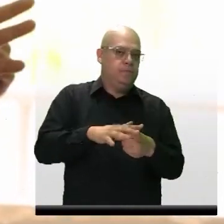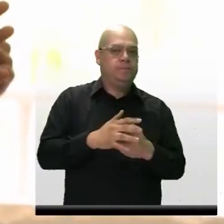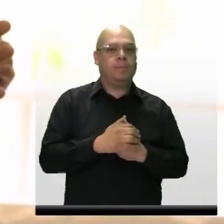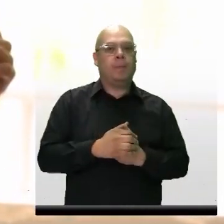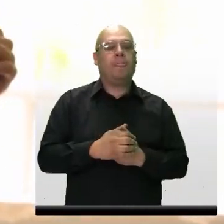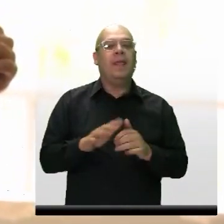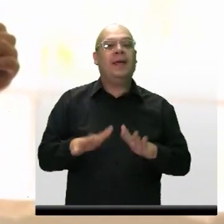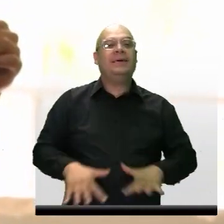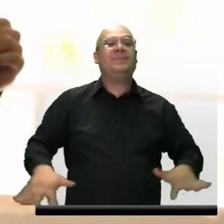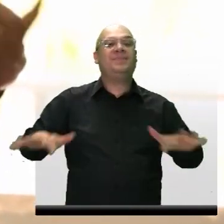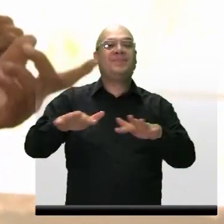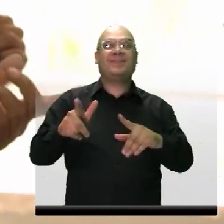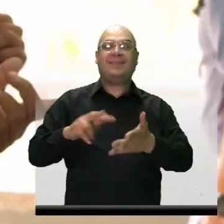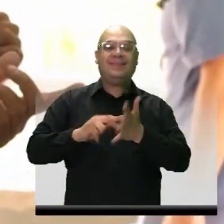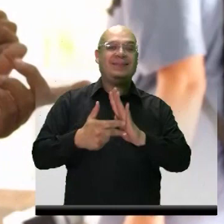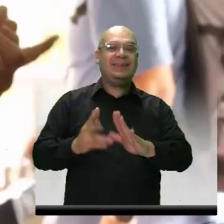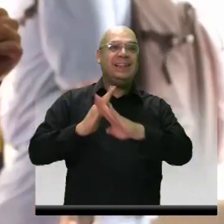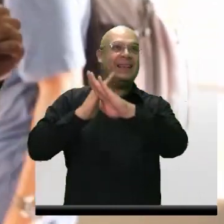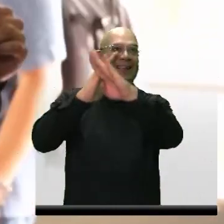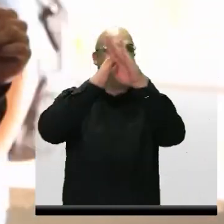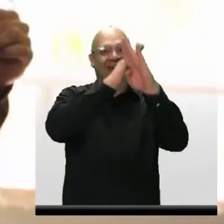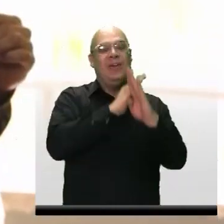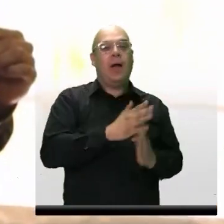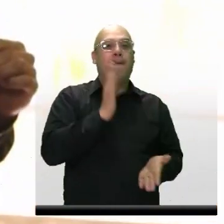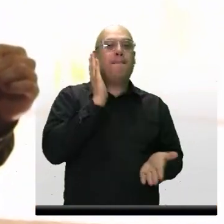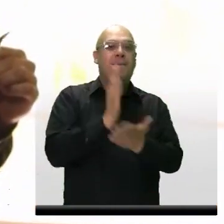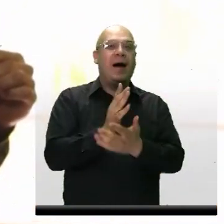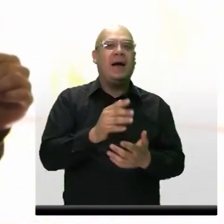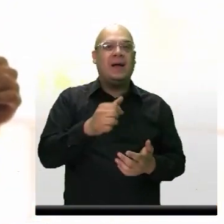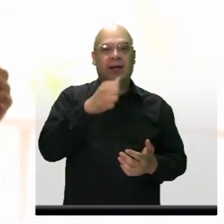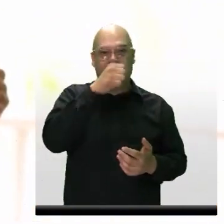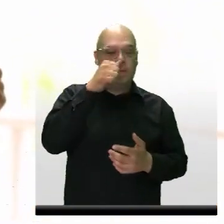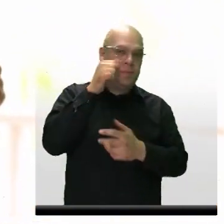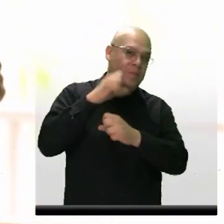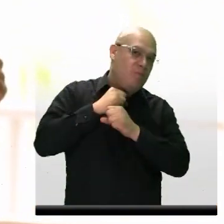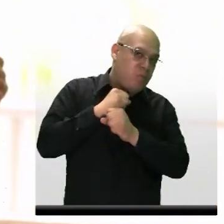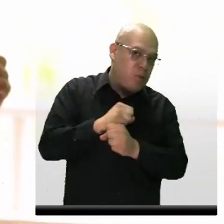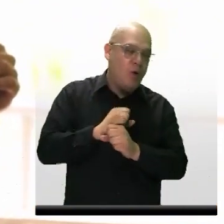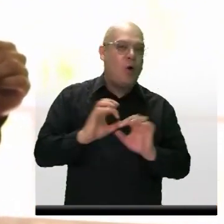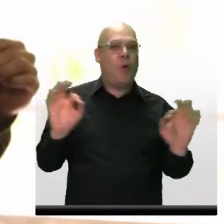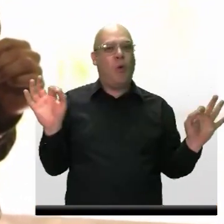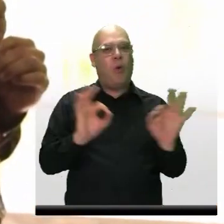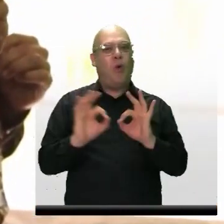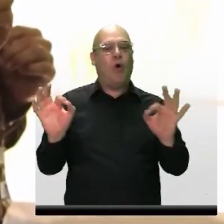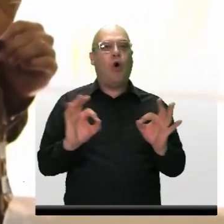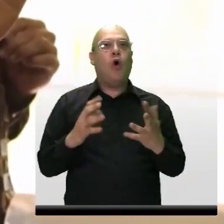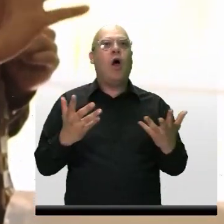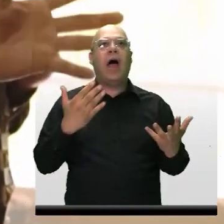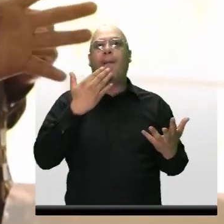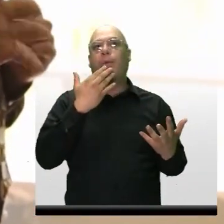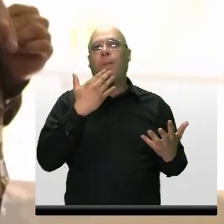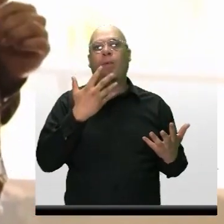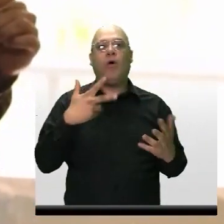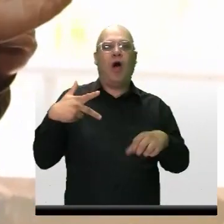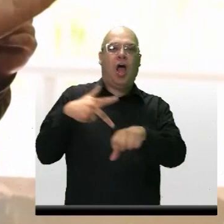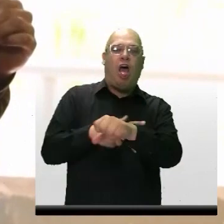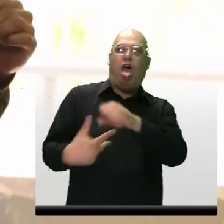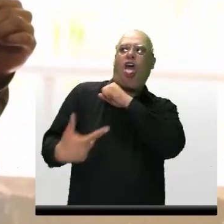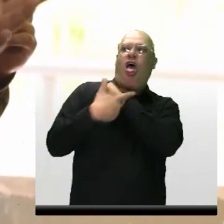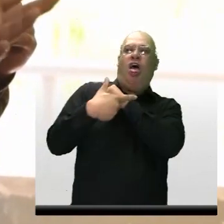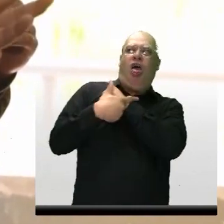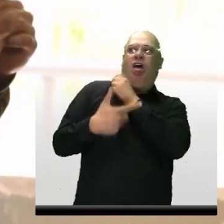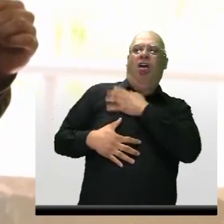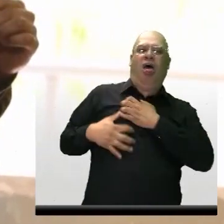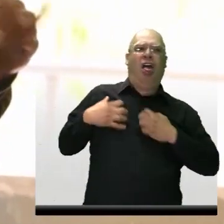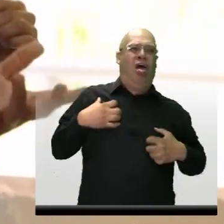campaña de prevención, de que ustedes no sean víctimas de pronto de caer en la droga, de pronto del bullying, de que no se den deslumbrar de